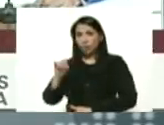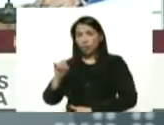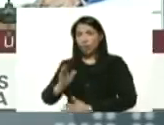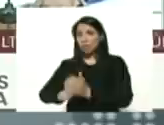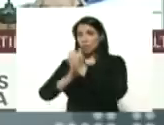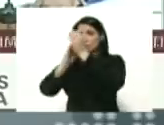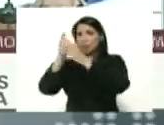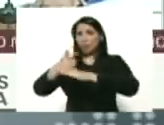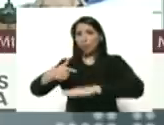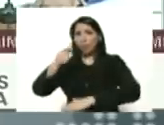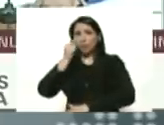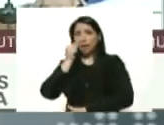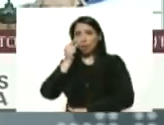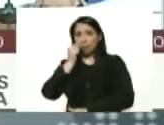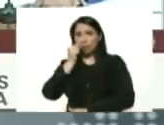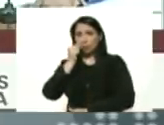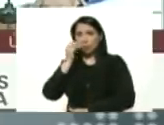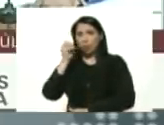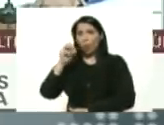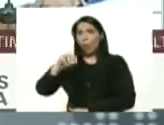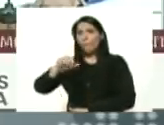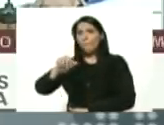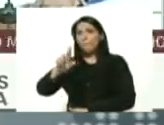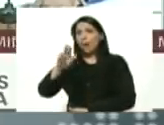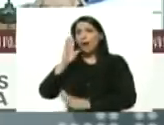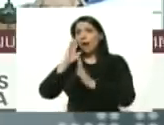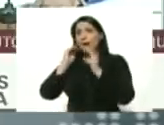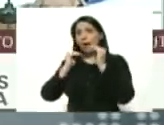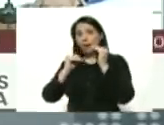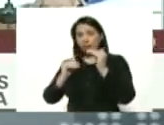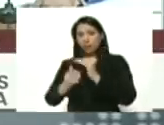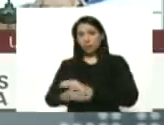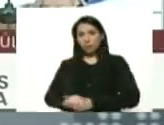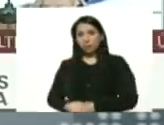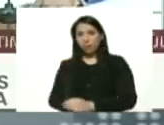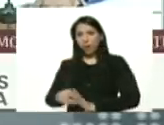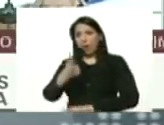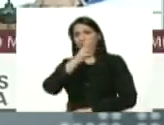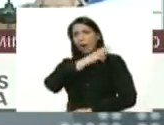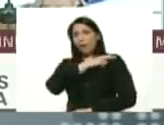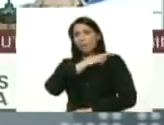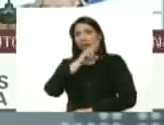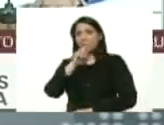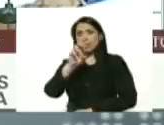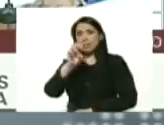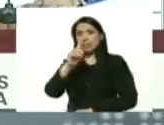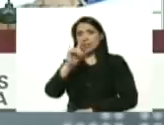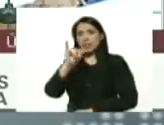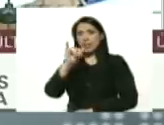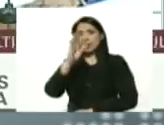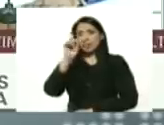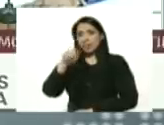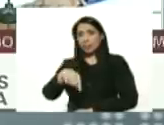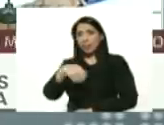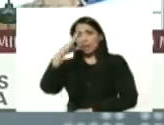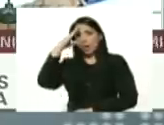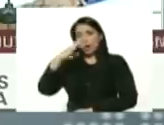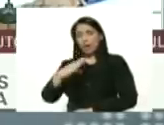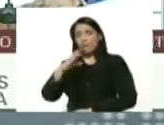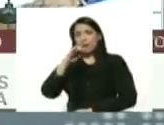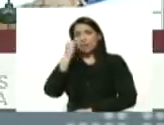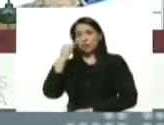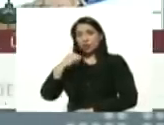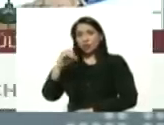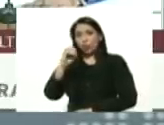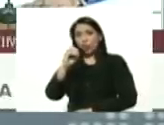gobernador Omar Prieto atención jefe de la Redi jefe de la Zodi atención